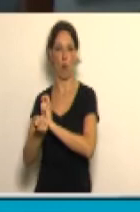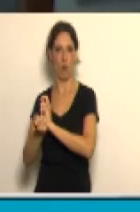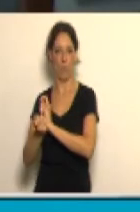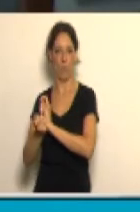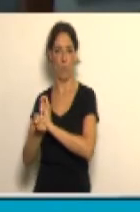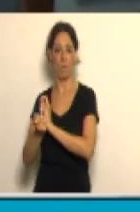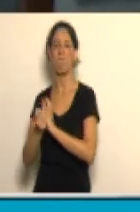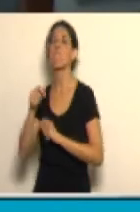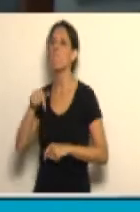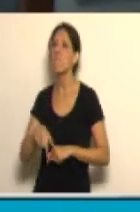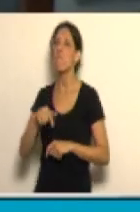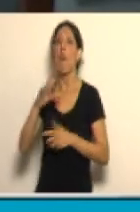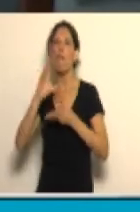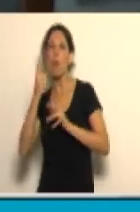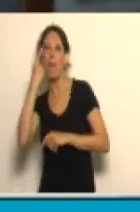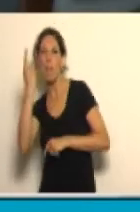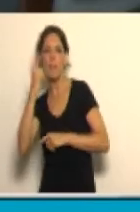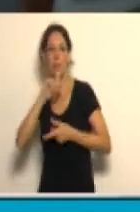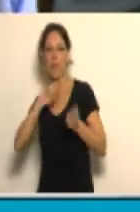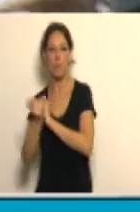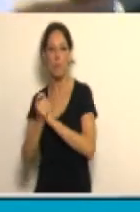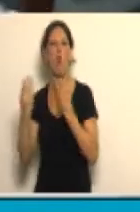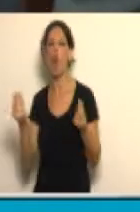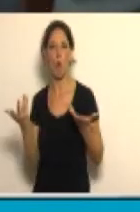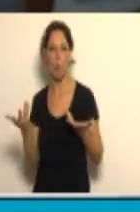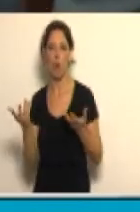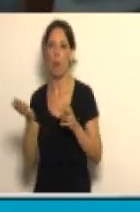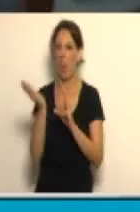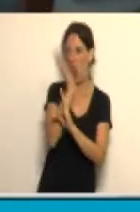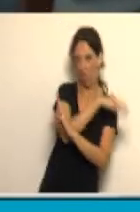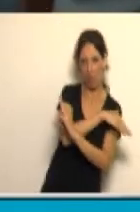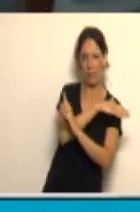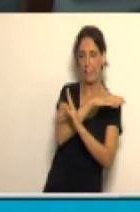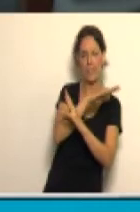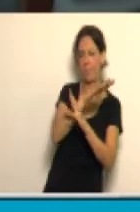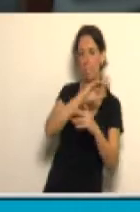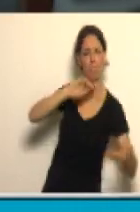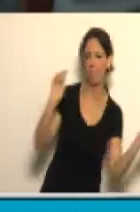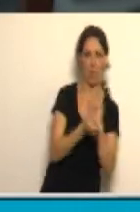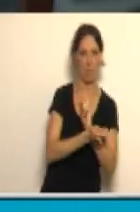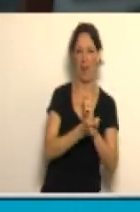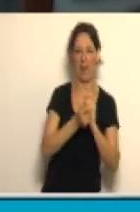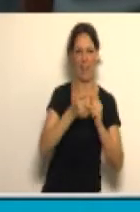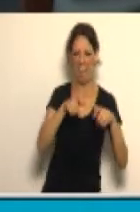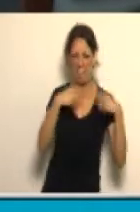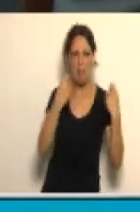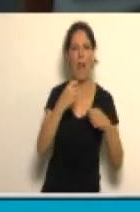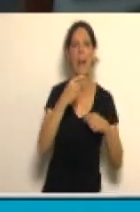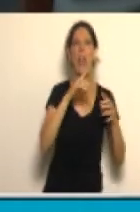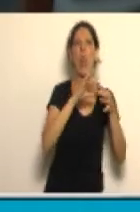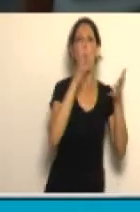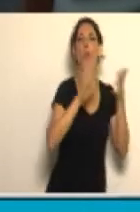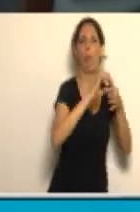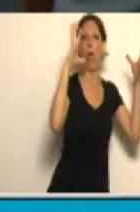Y el nuevo paradigma de ese cambio era desarmar lo que el proyecto neoliberal